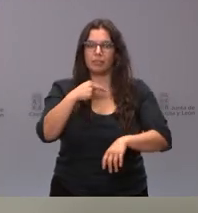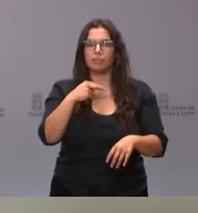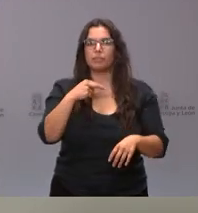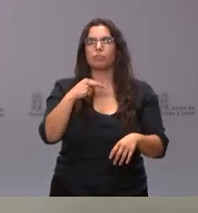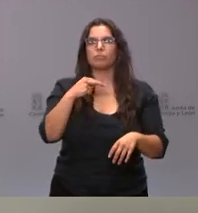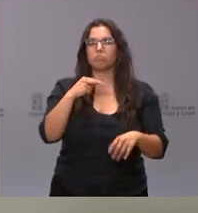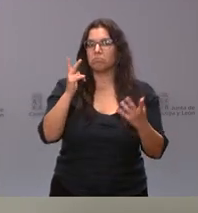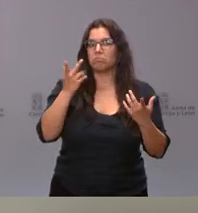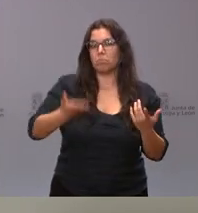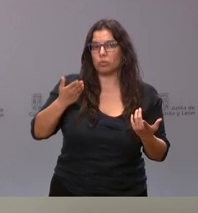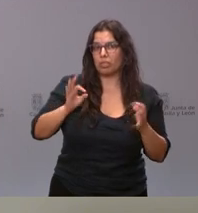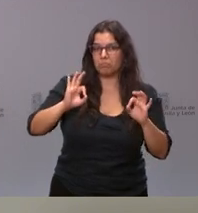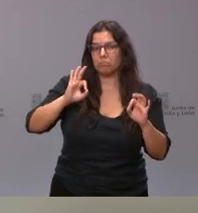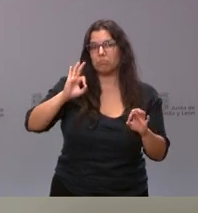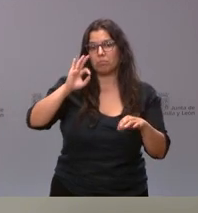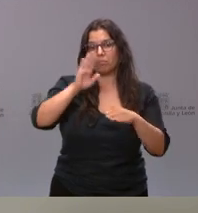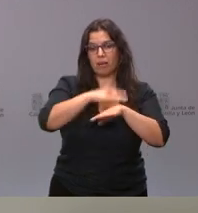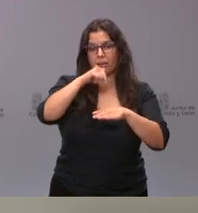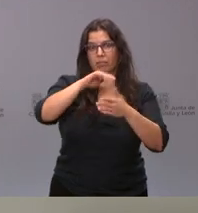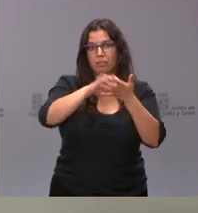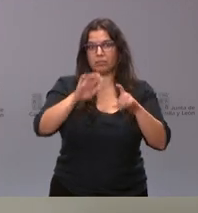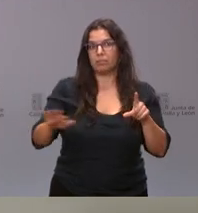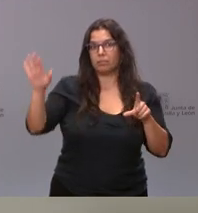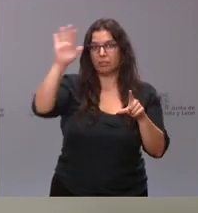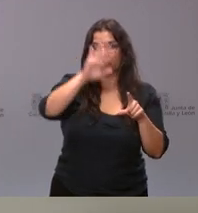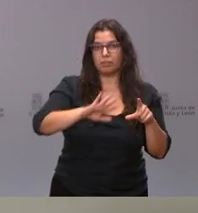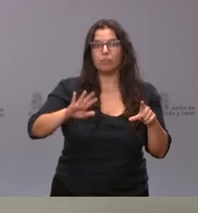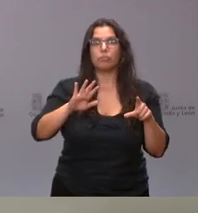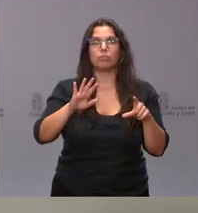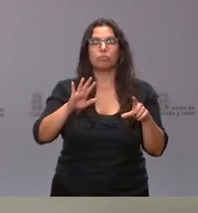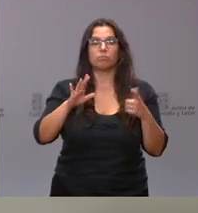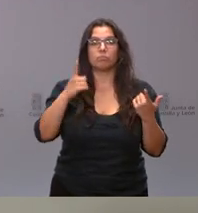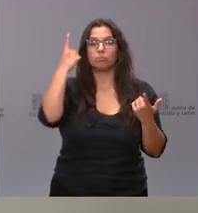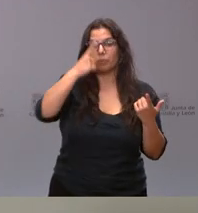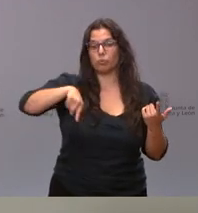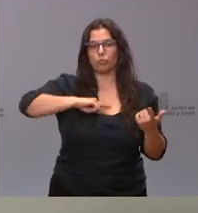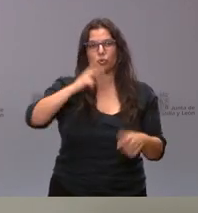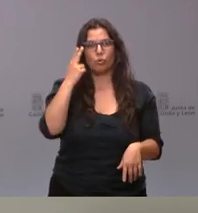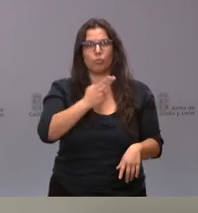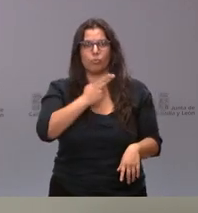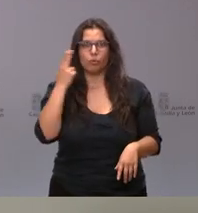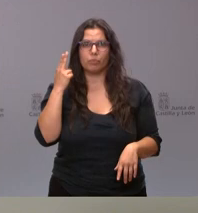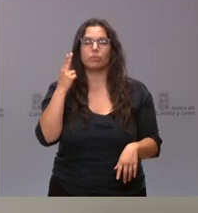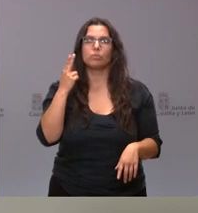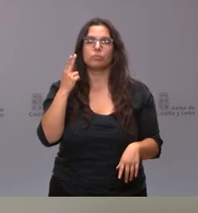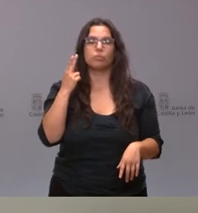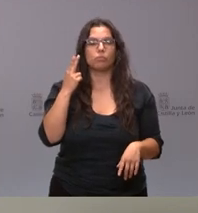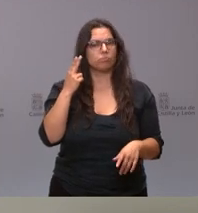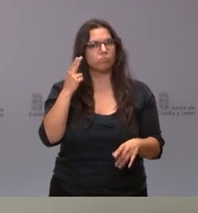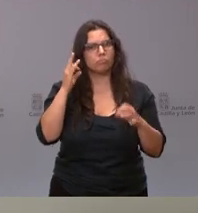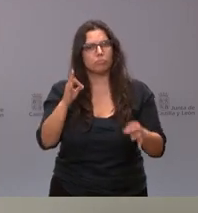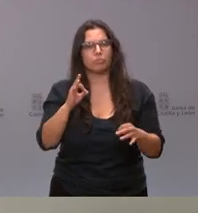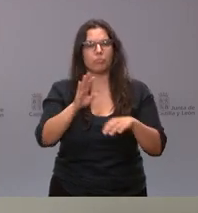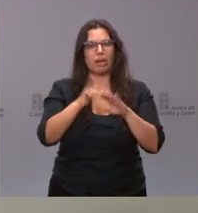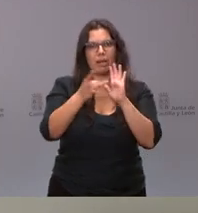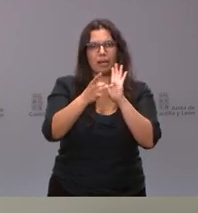importante y relevante en nuestra comunidad autónoma. Ustedes saben que tenemos un claro compromiso con la calidad de los servicios públicos y específicamente en este caso